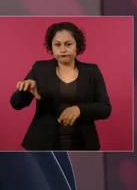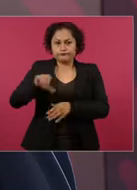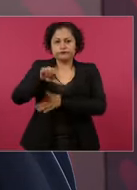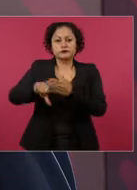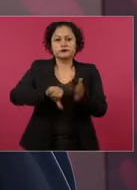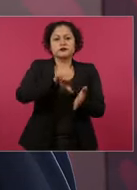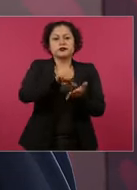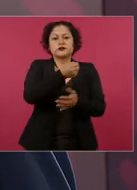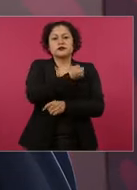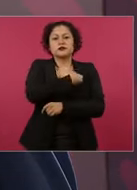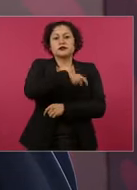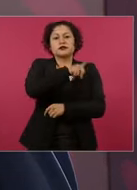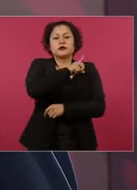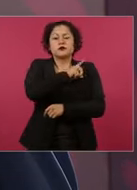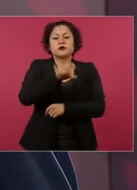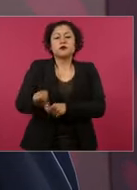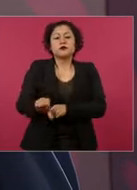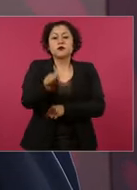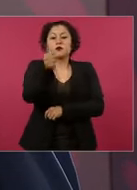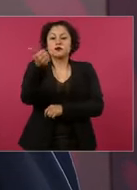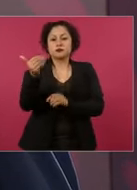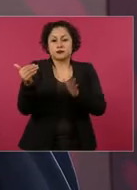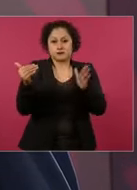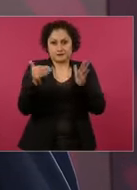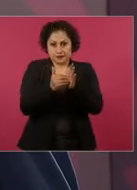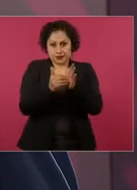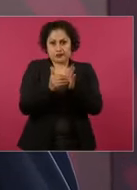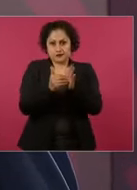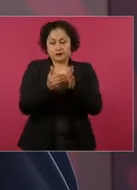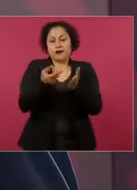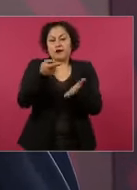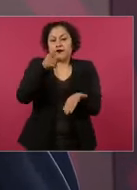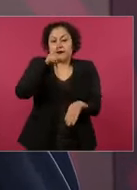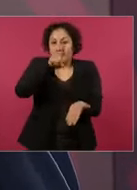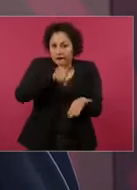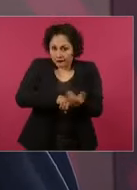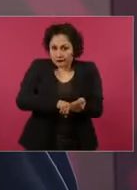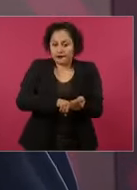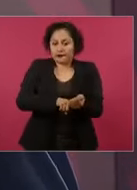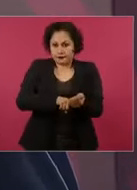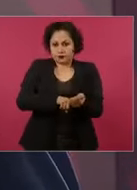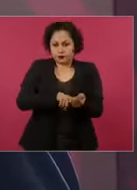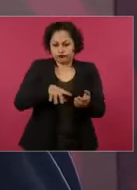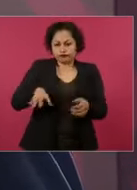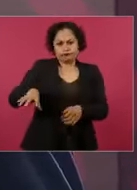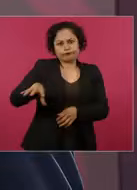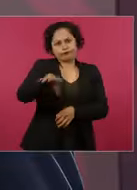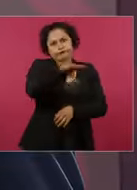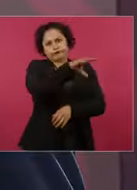todos médicos, de lunes a domingo,